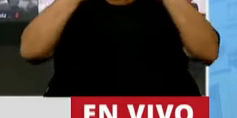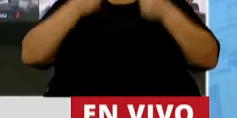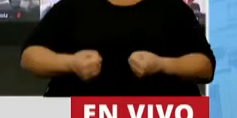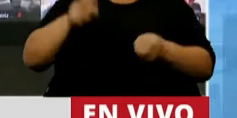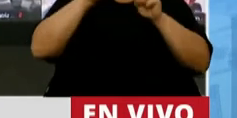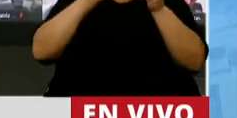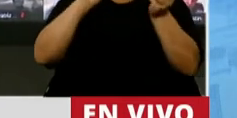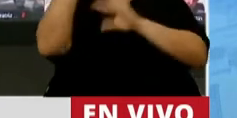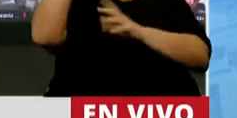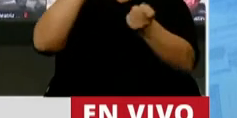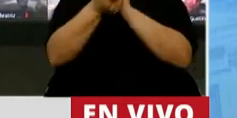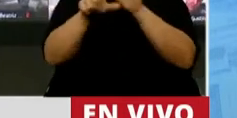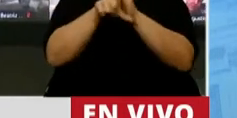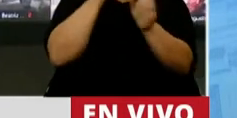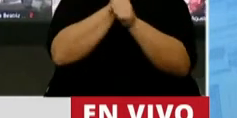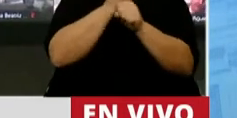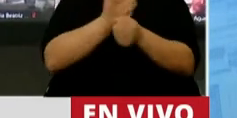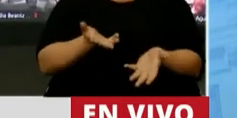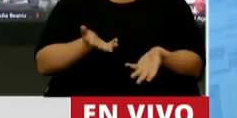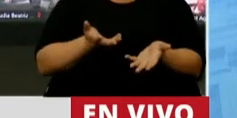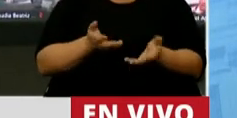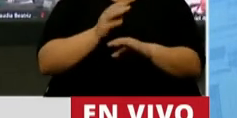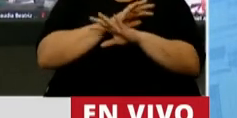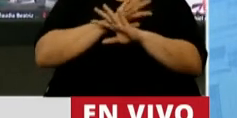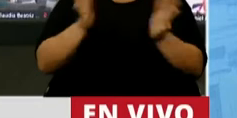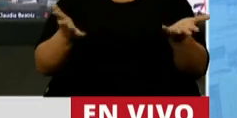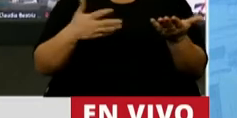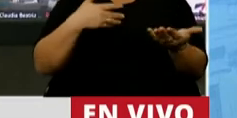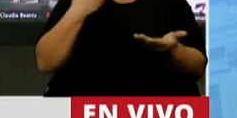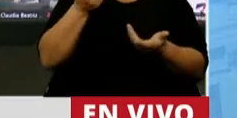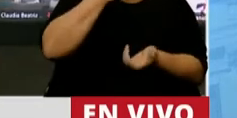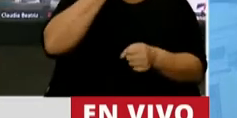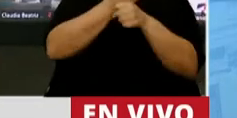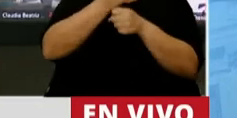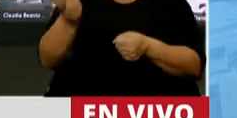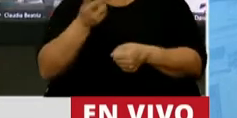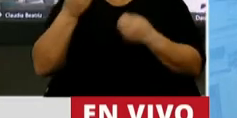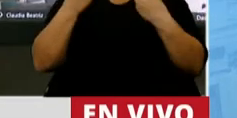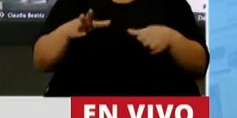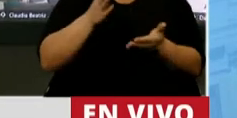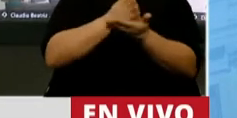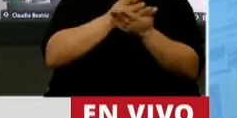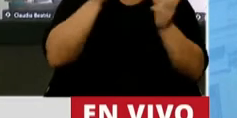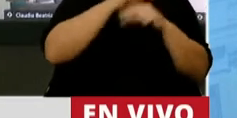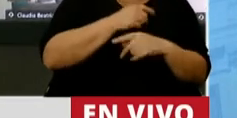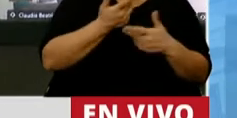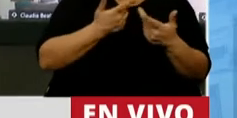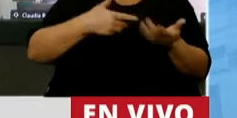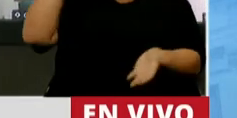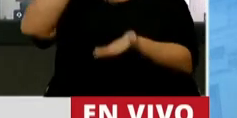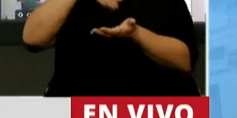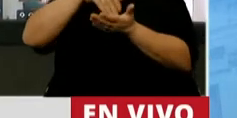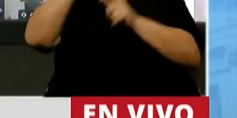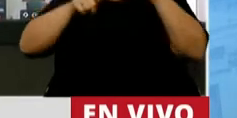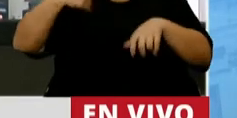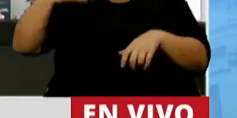modernicemos la legislación laboral. Dejémonos de embromar con que es precarización, pérdida de derechos, mientras millones